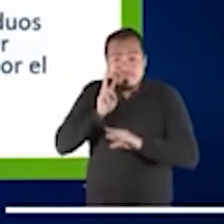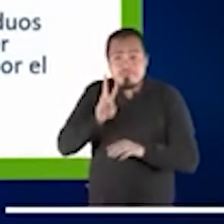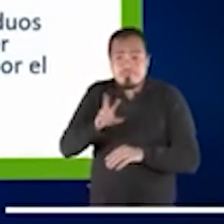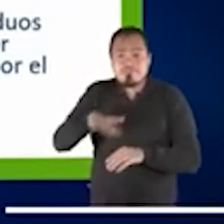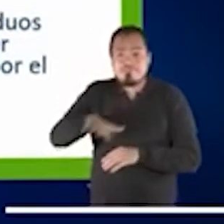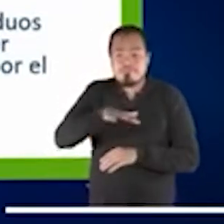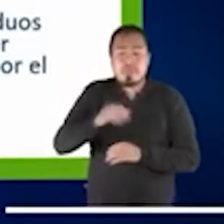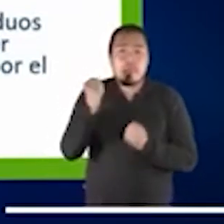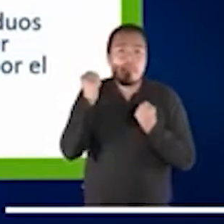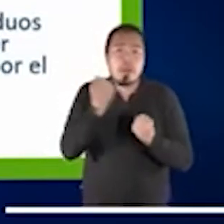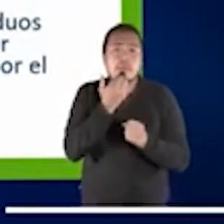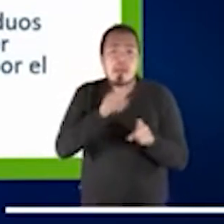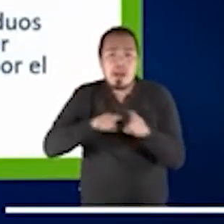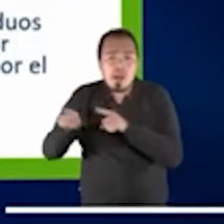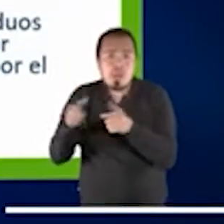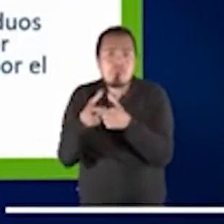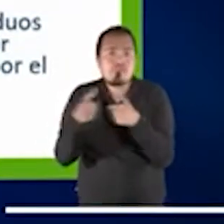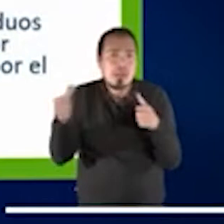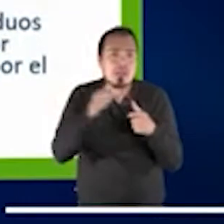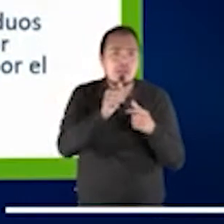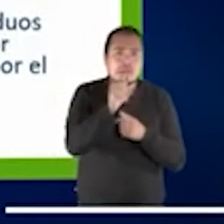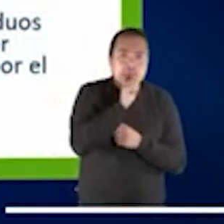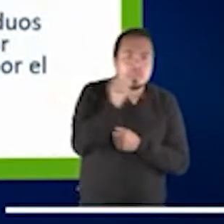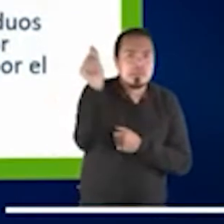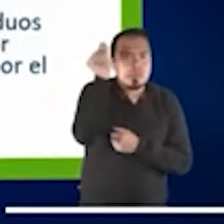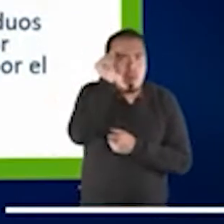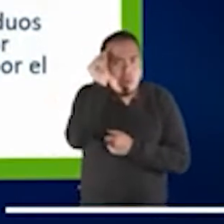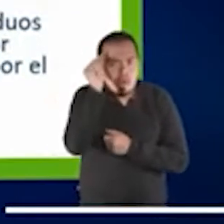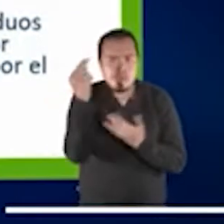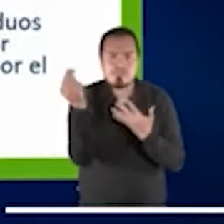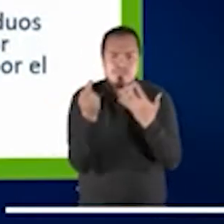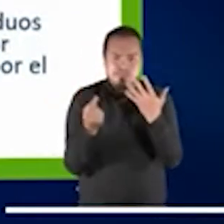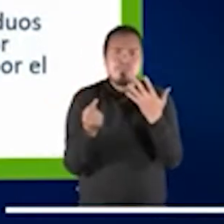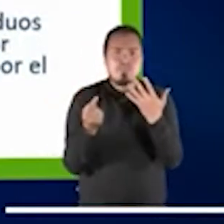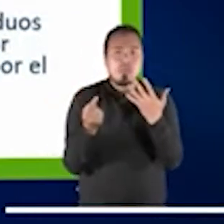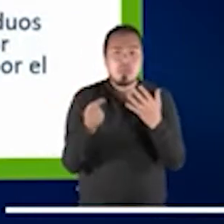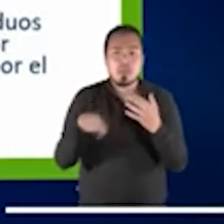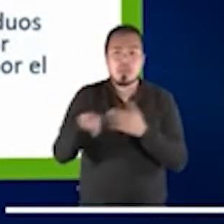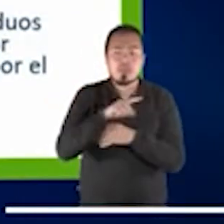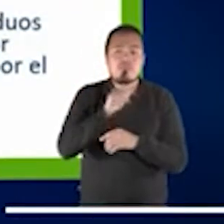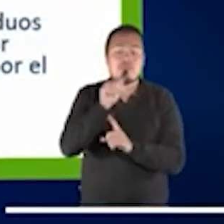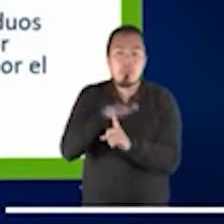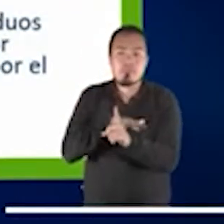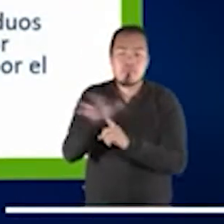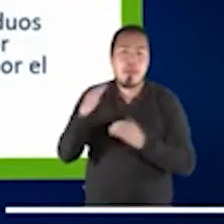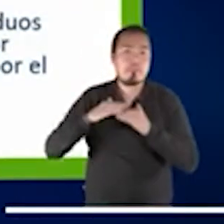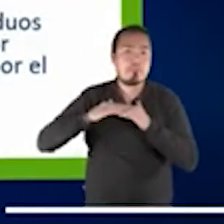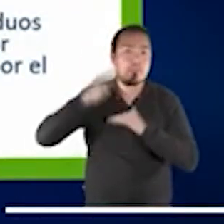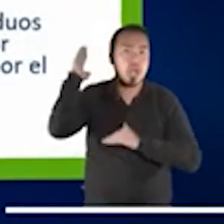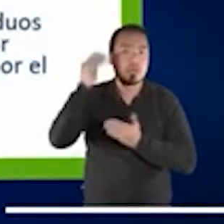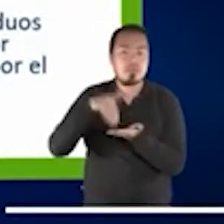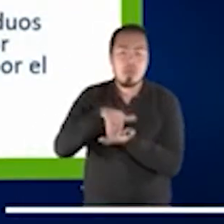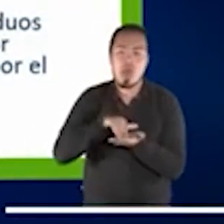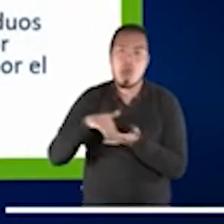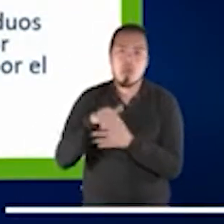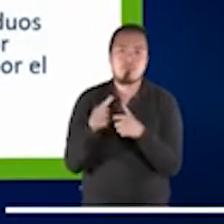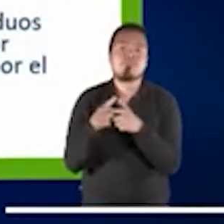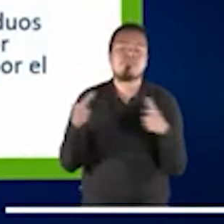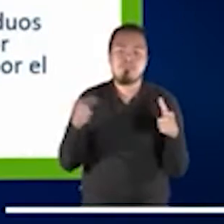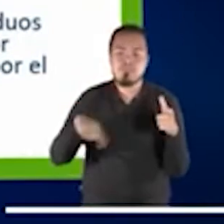uso de drogas, de alcohol, etc. Por lo tanto, pueden ser más vulnerables que los niños en la comunidad.